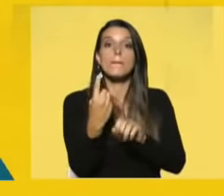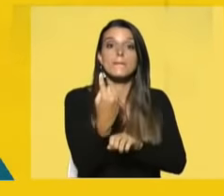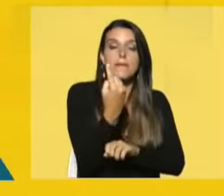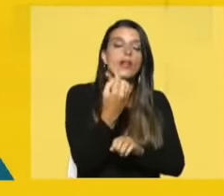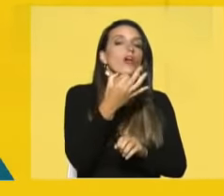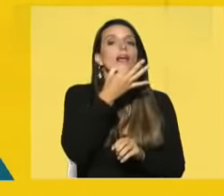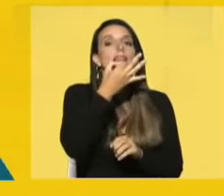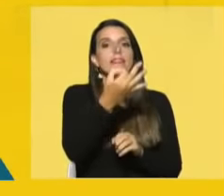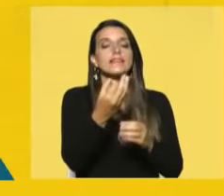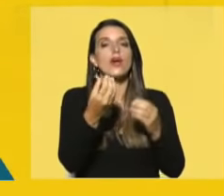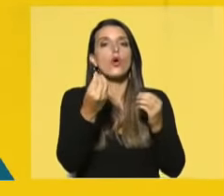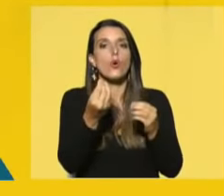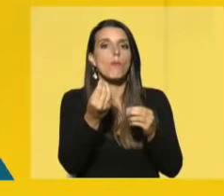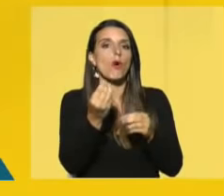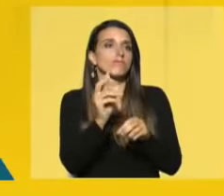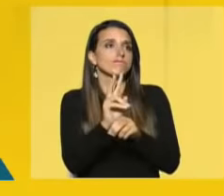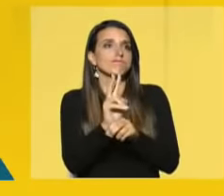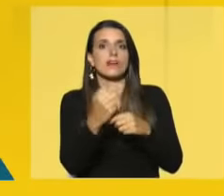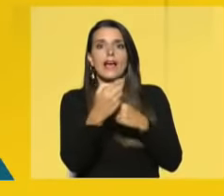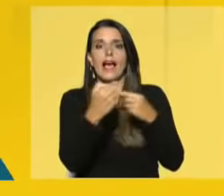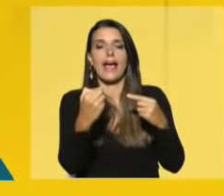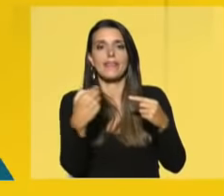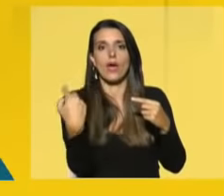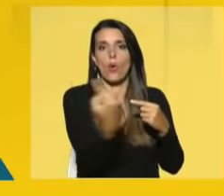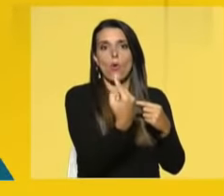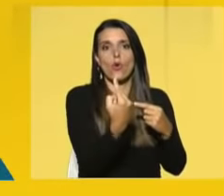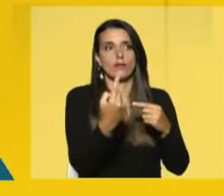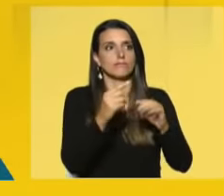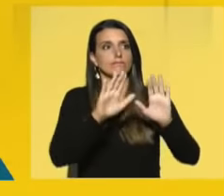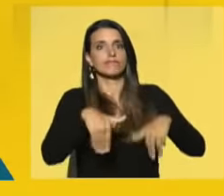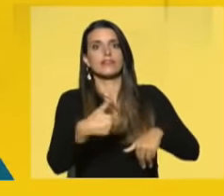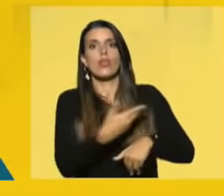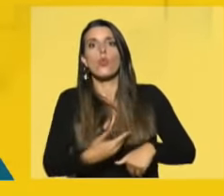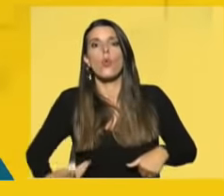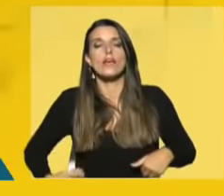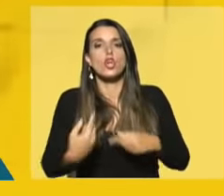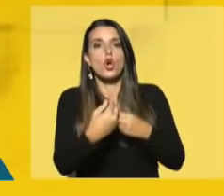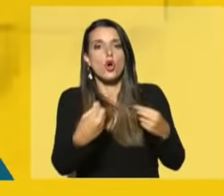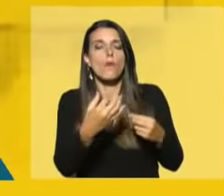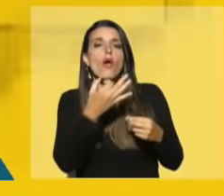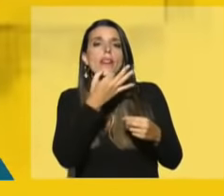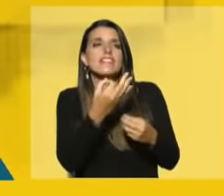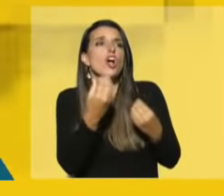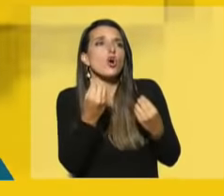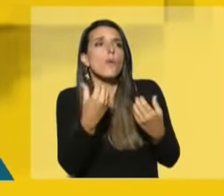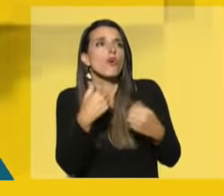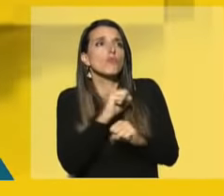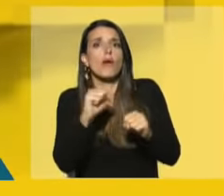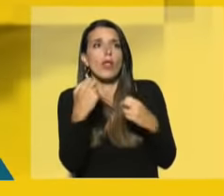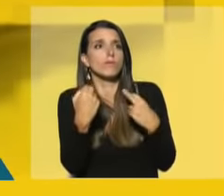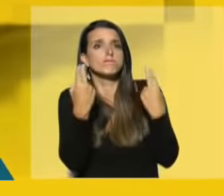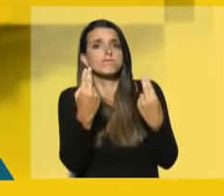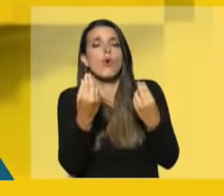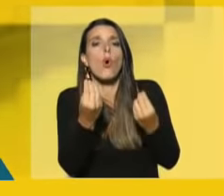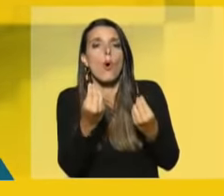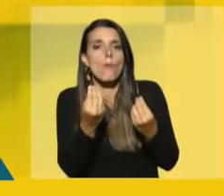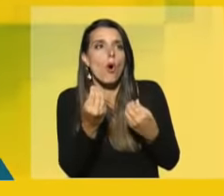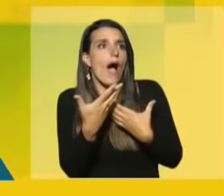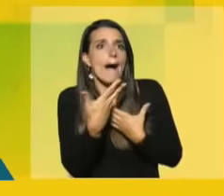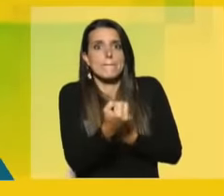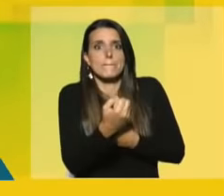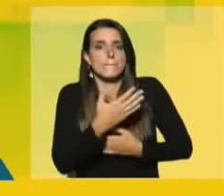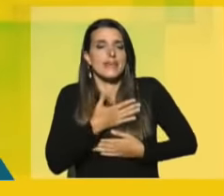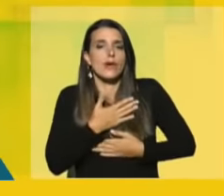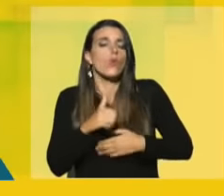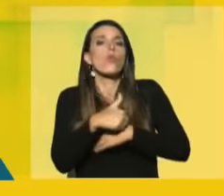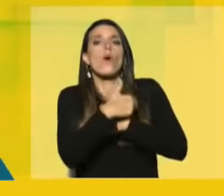refiere a la legítima defensa y su inciso más debatido es el B. Establece que cuando la defensa deba ser ejercida respecto de